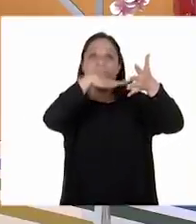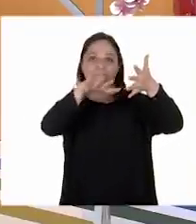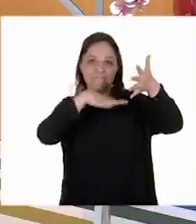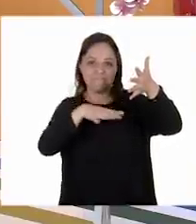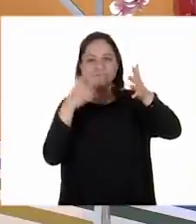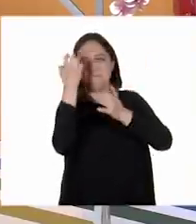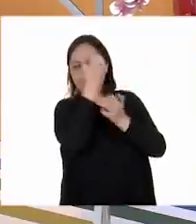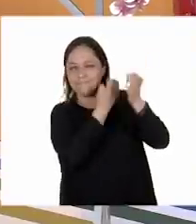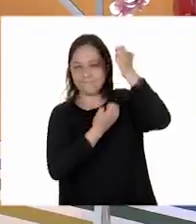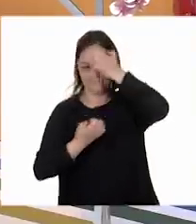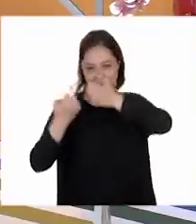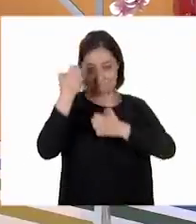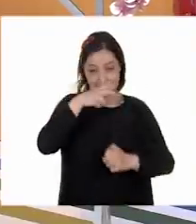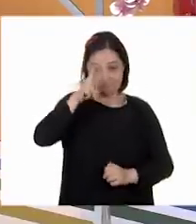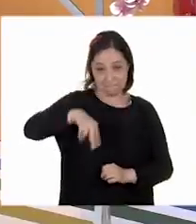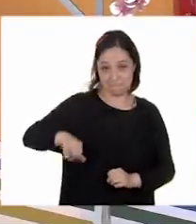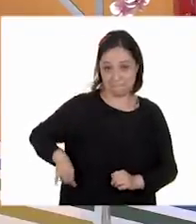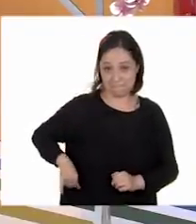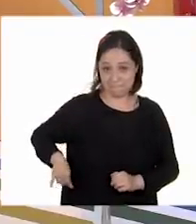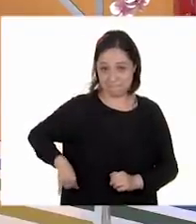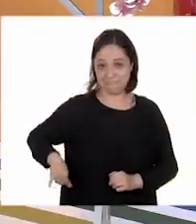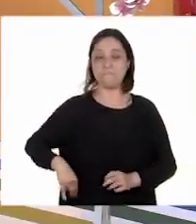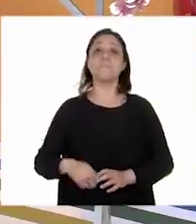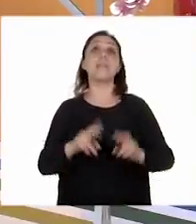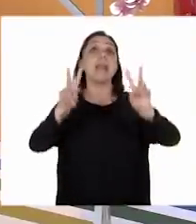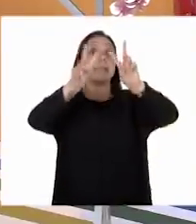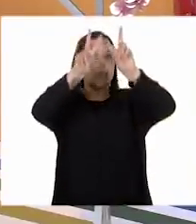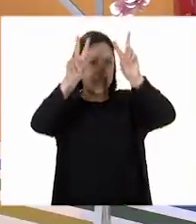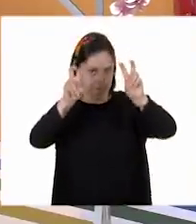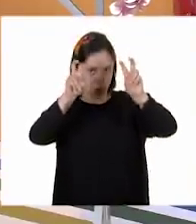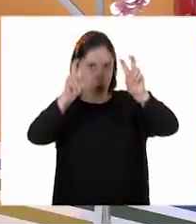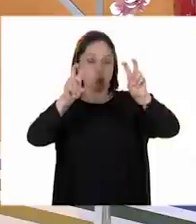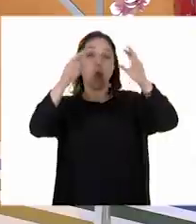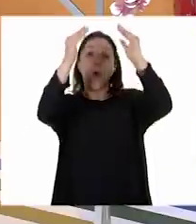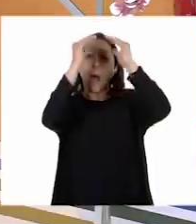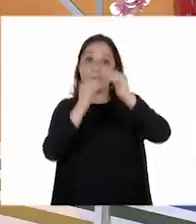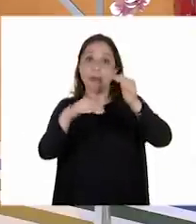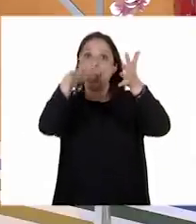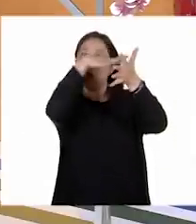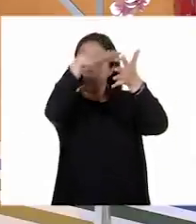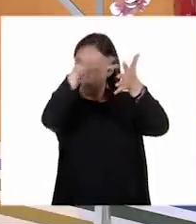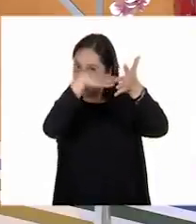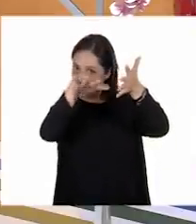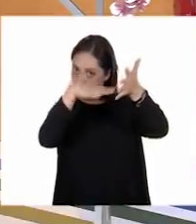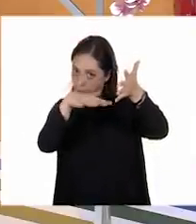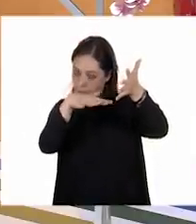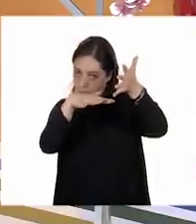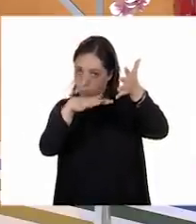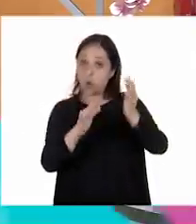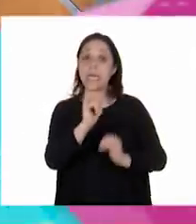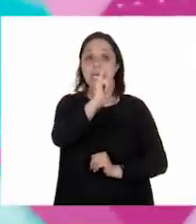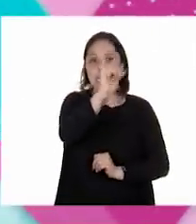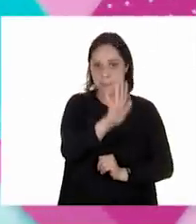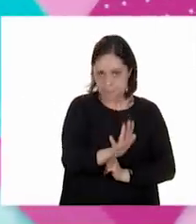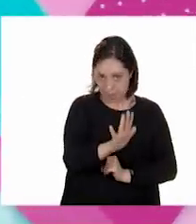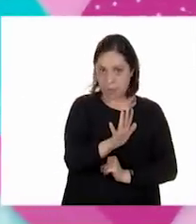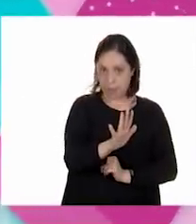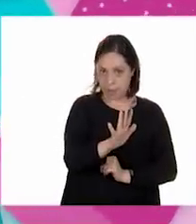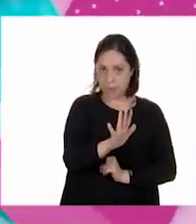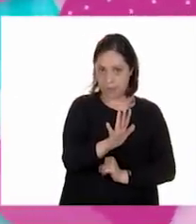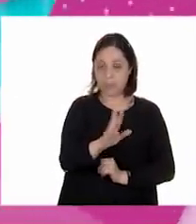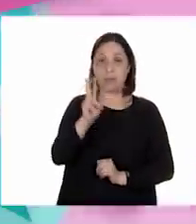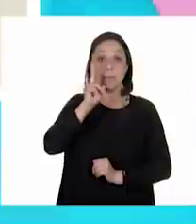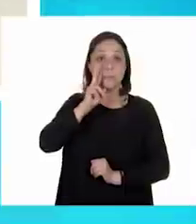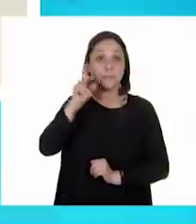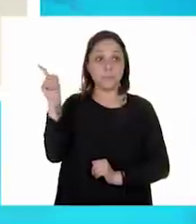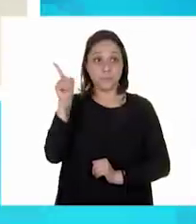interesante. Entonces, recuerden, título, texto, imagen, esquema, etc. Entonces, vamos a ver la imagen